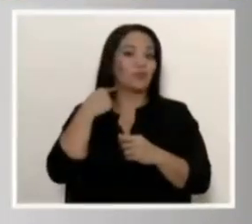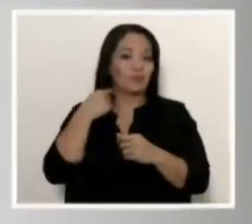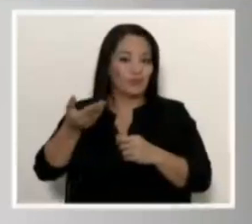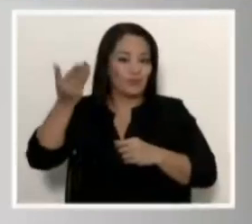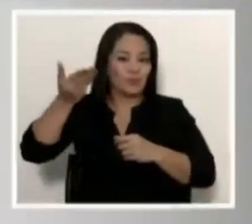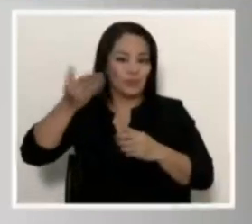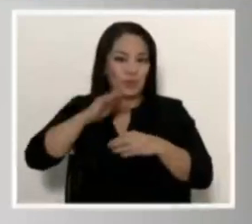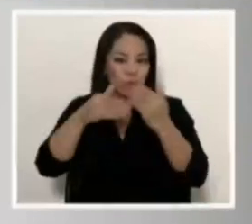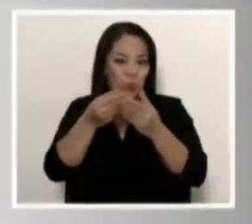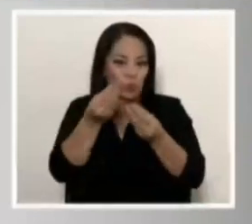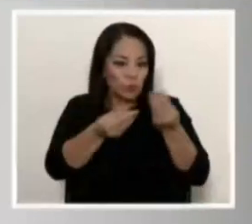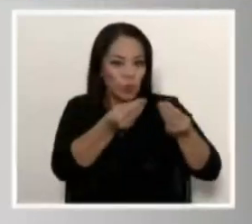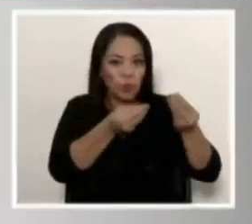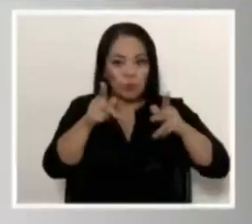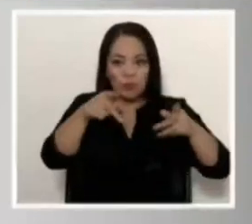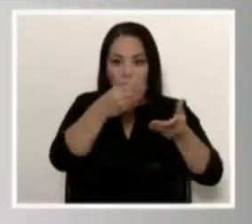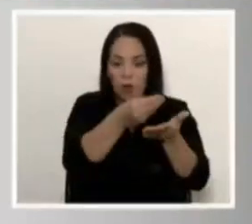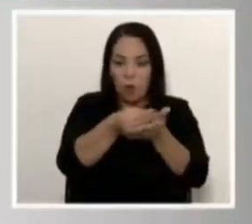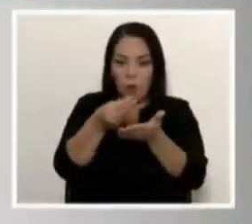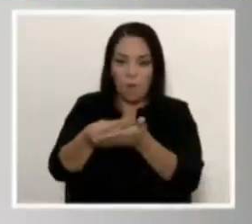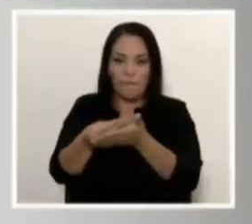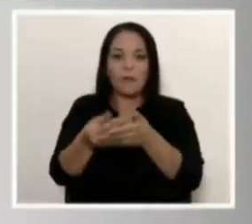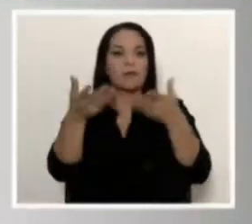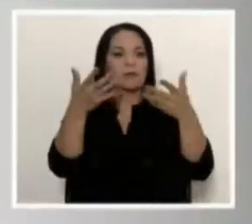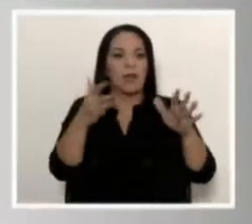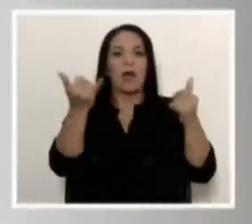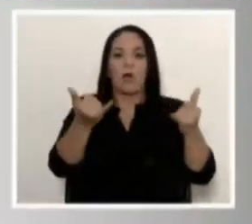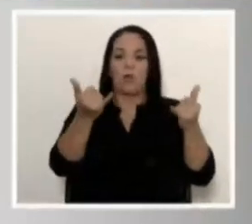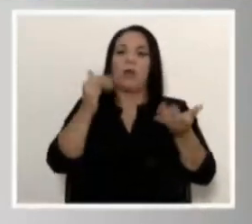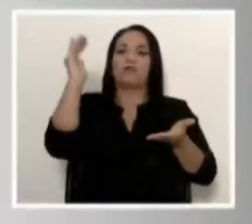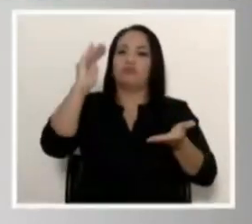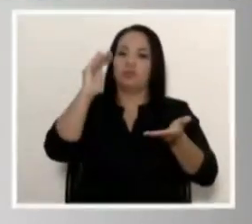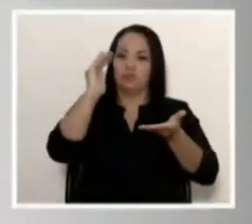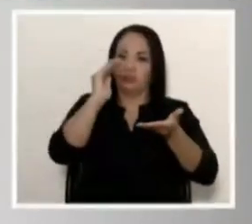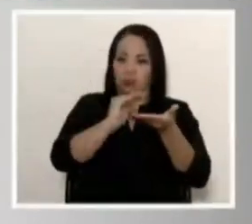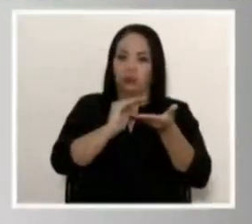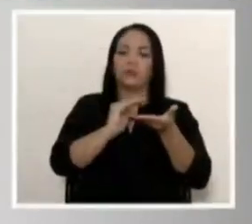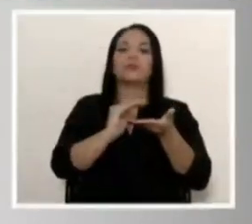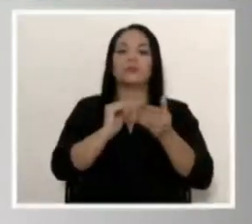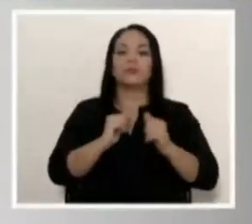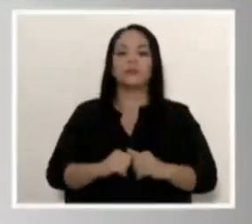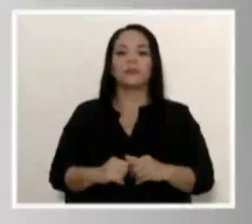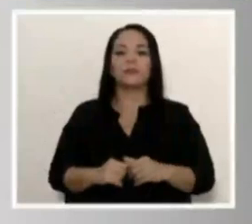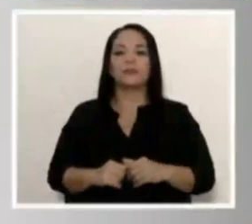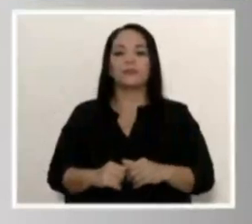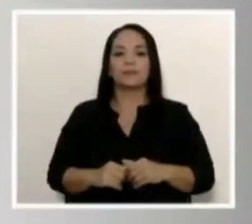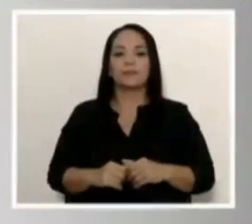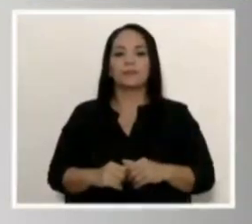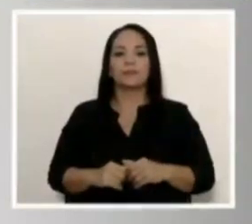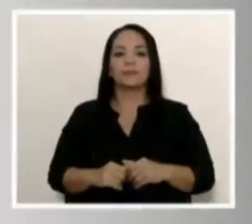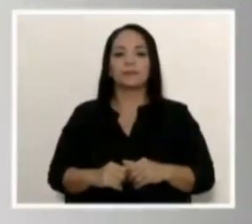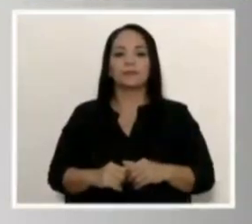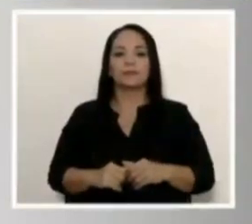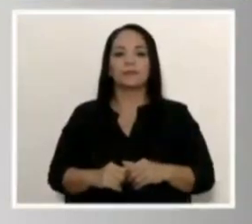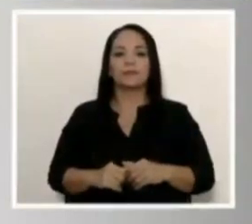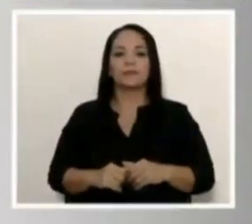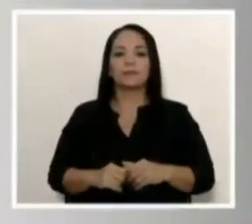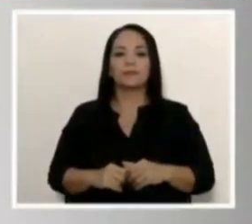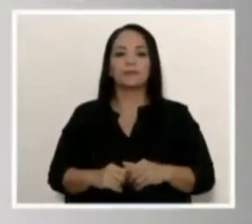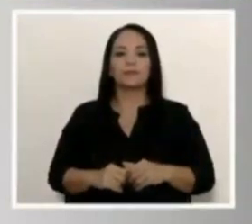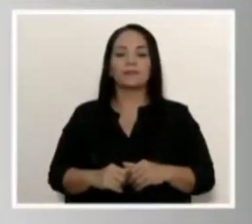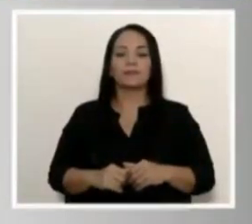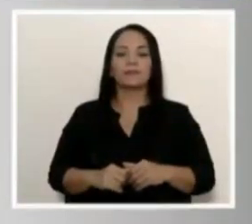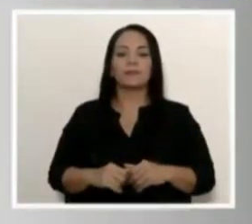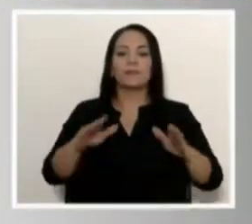tiene un comportamiento ya de caída, ¿verdad? Hay una variación